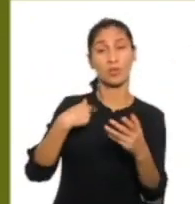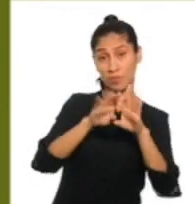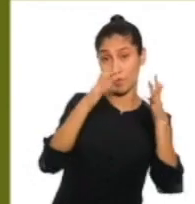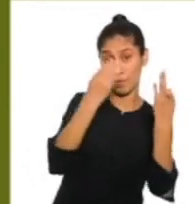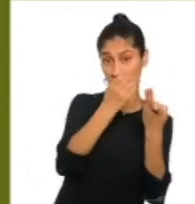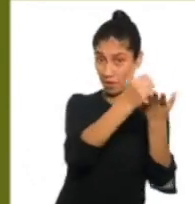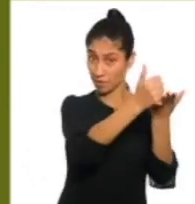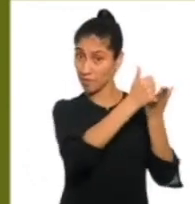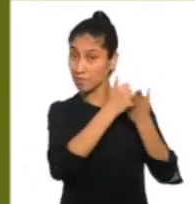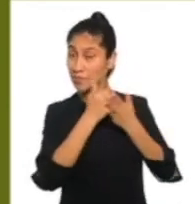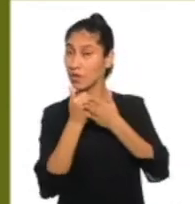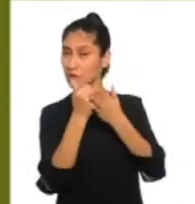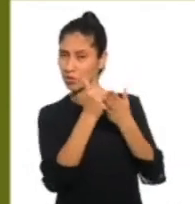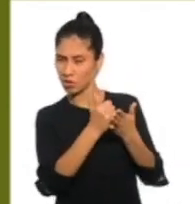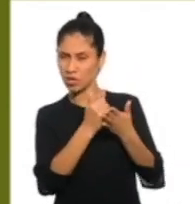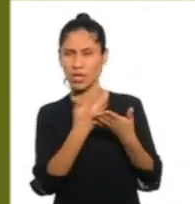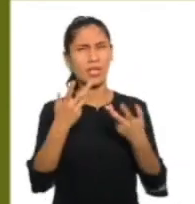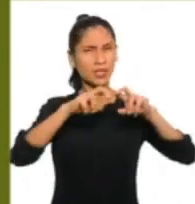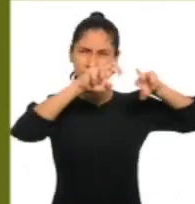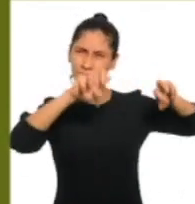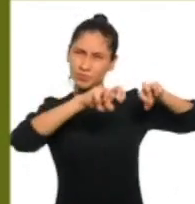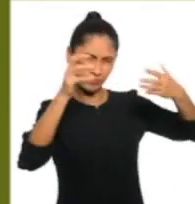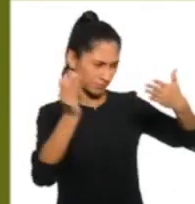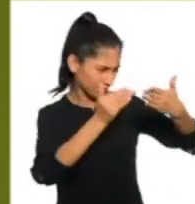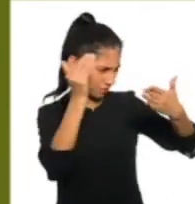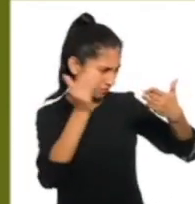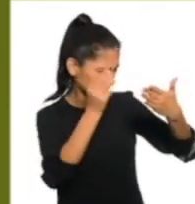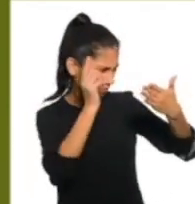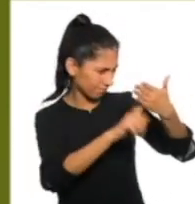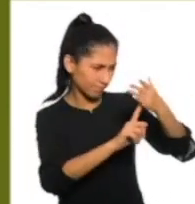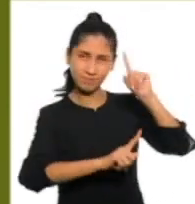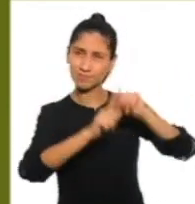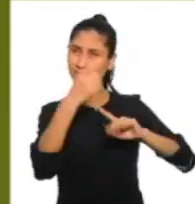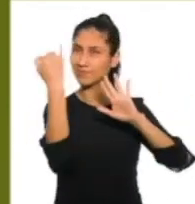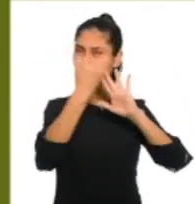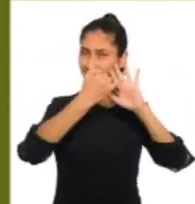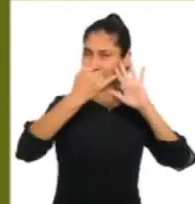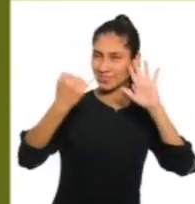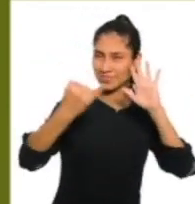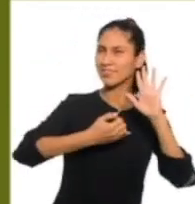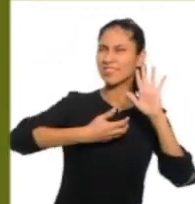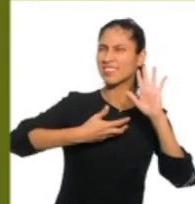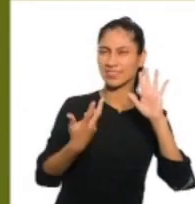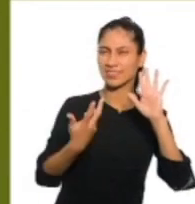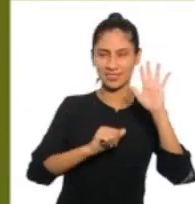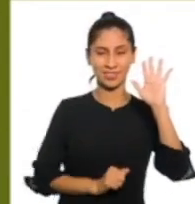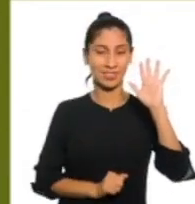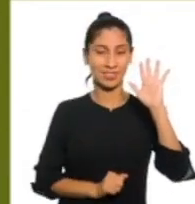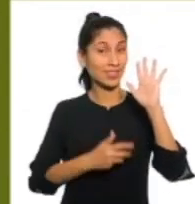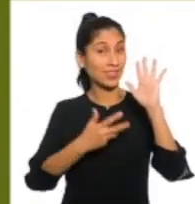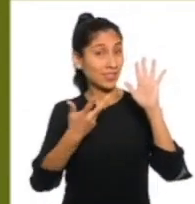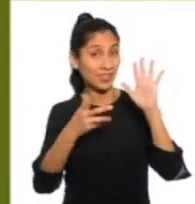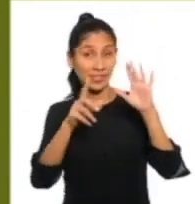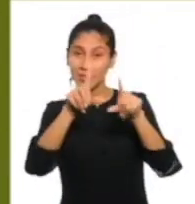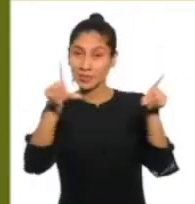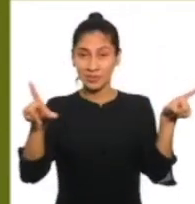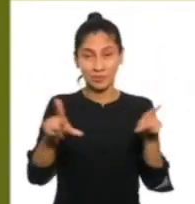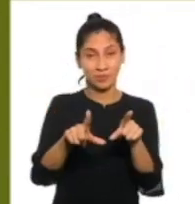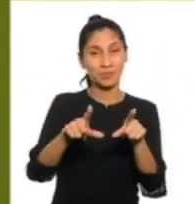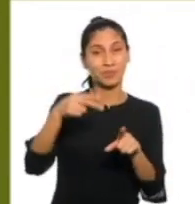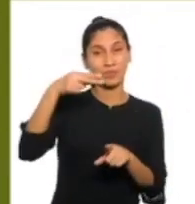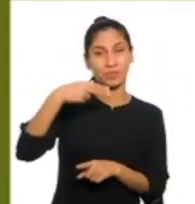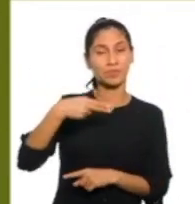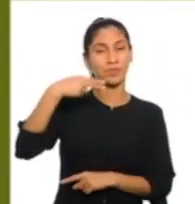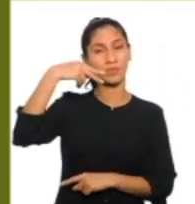mis familiares. He investigado algunas imágenes de la ciudad de